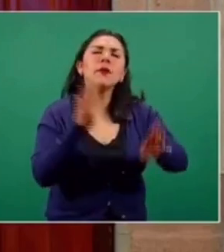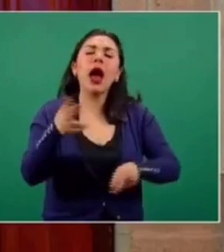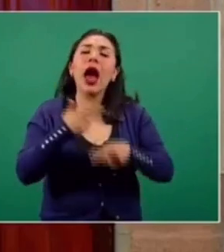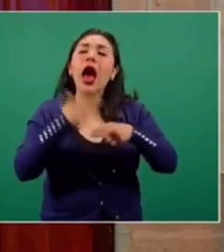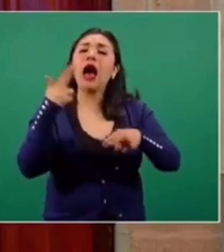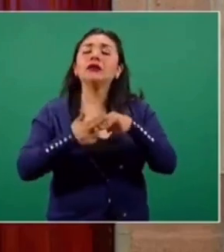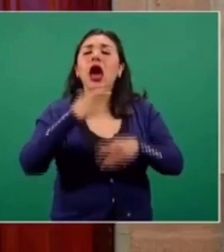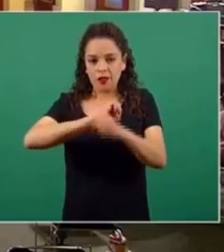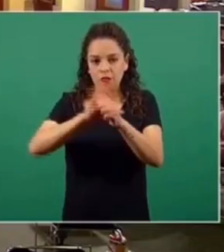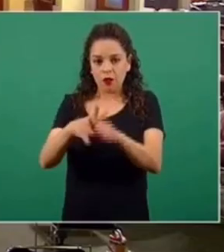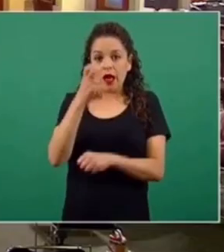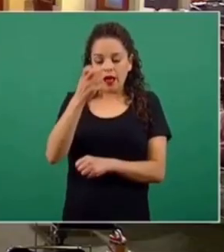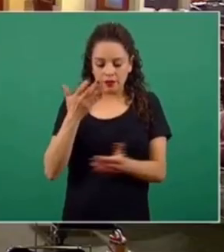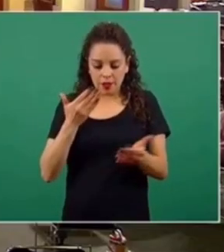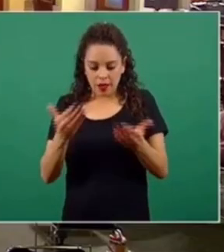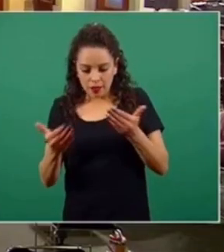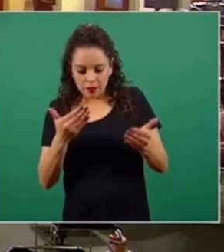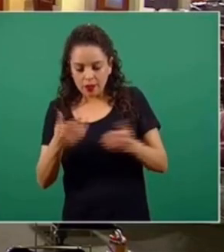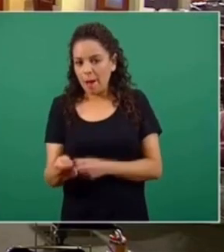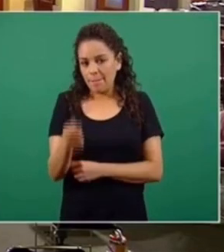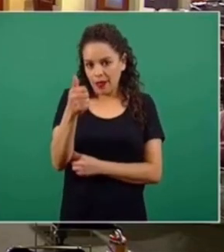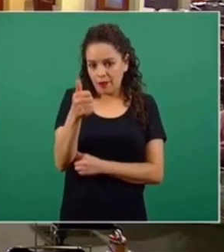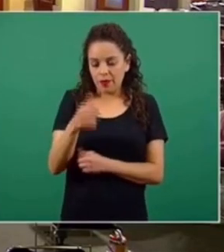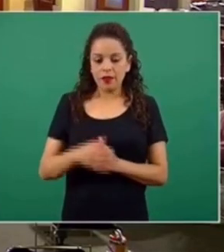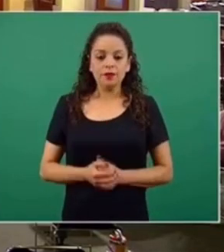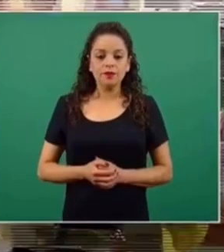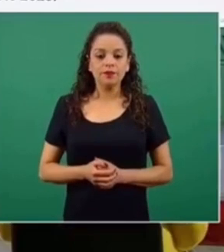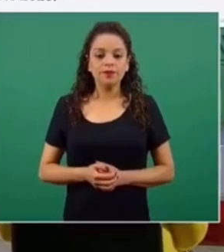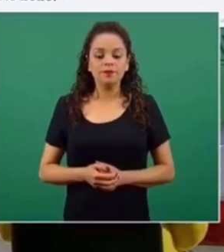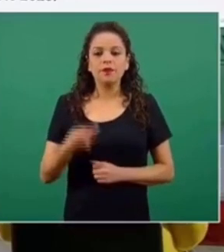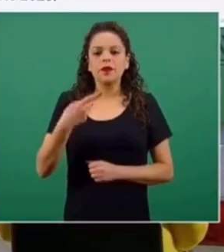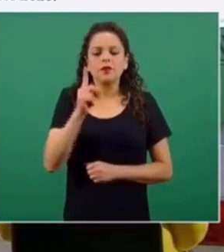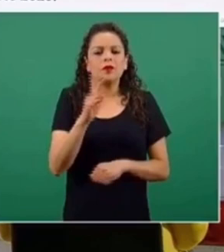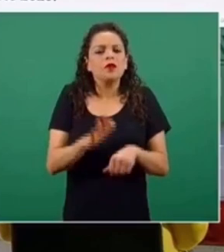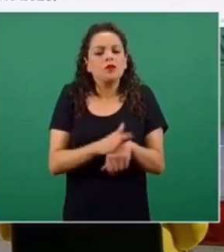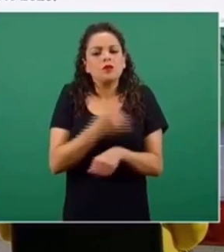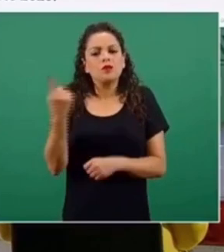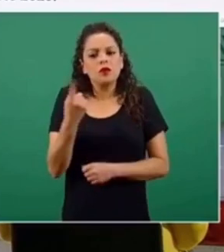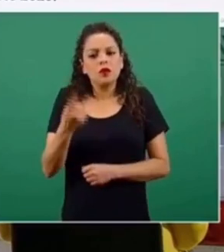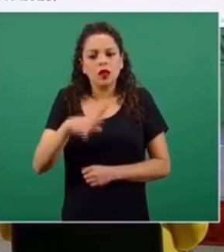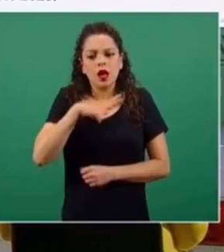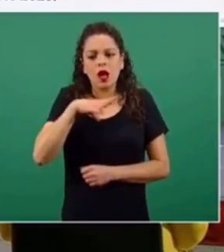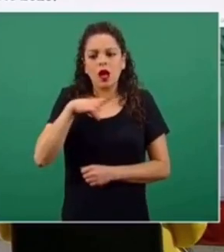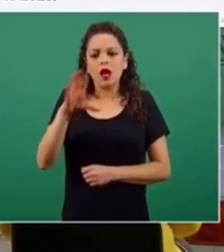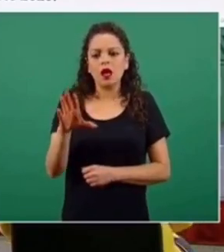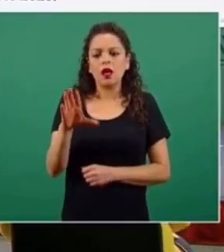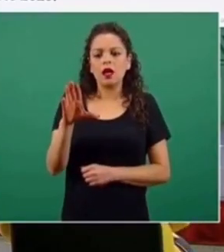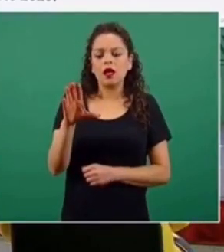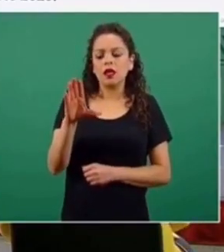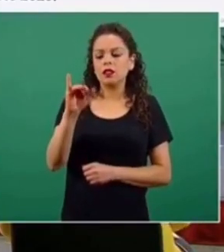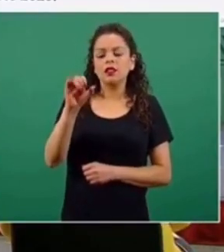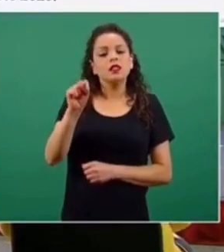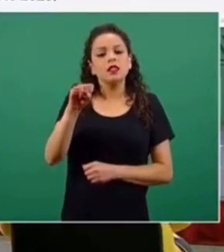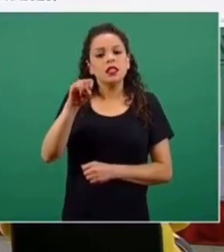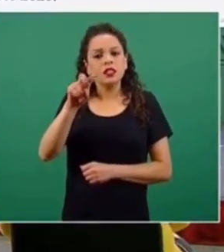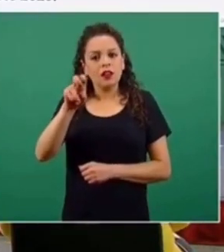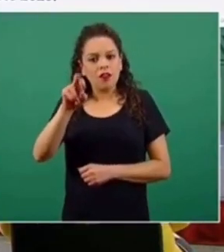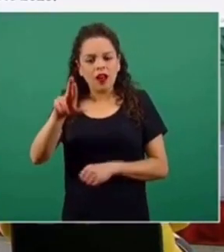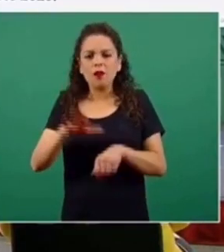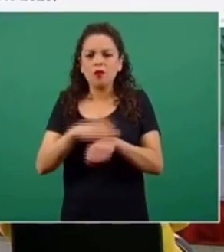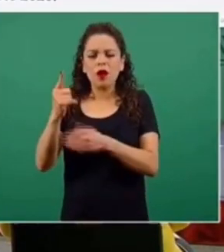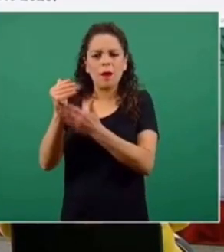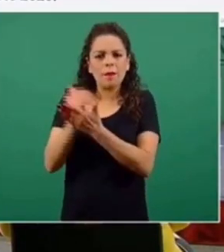finales de agosto. Pero mucho ha sido la discusión de por qué lo que tenemos en el CISBER es menor y esto lo hemos explicado